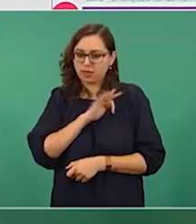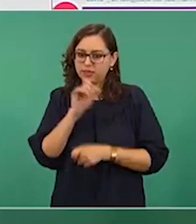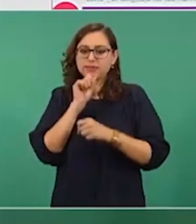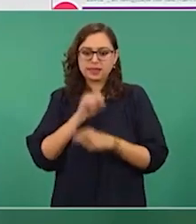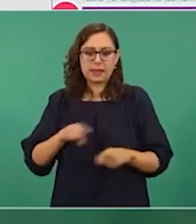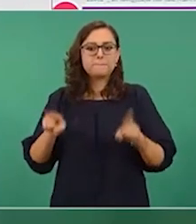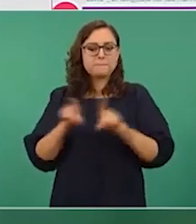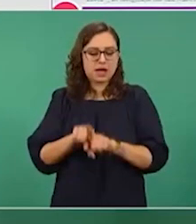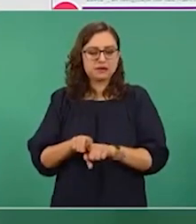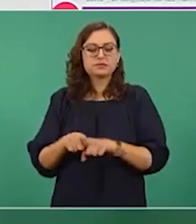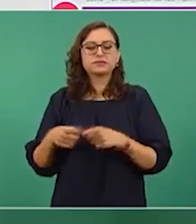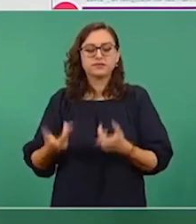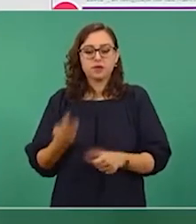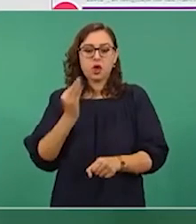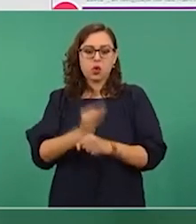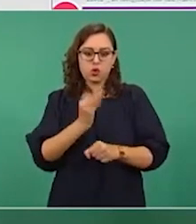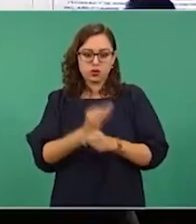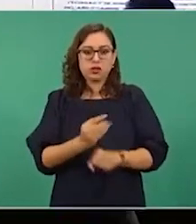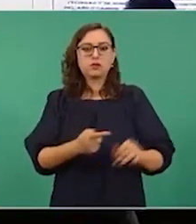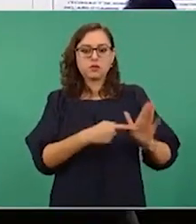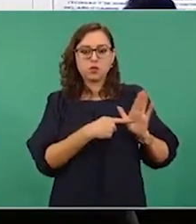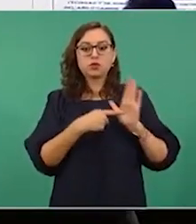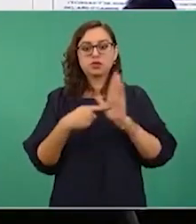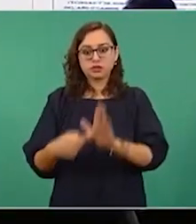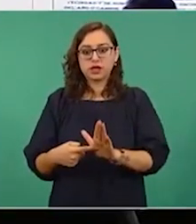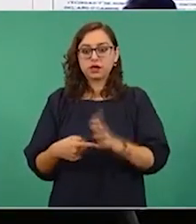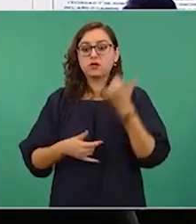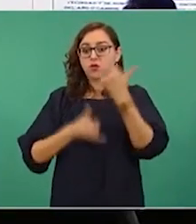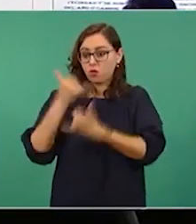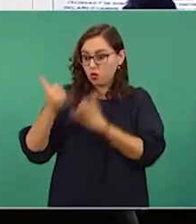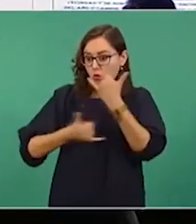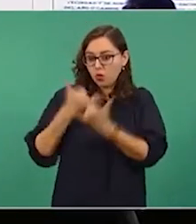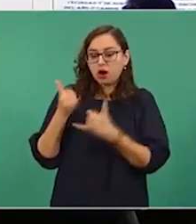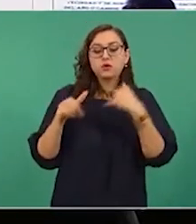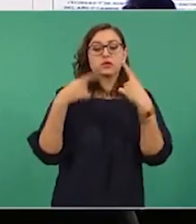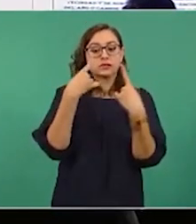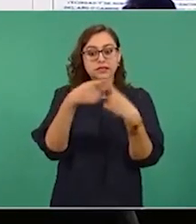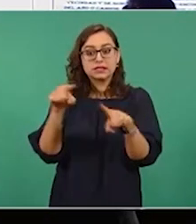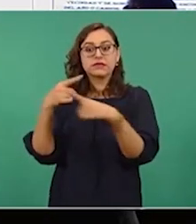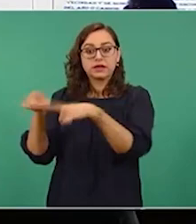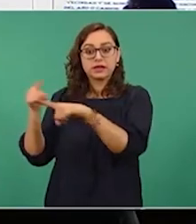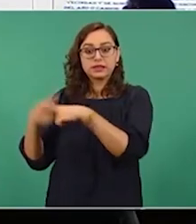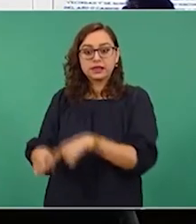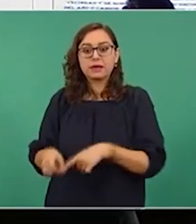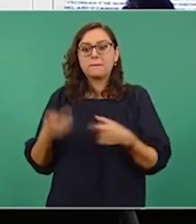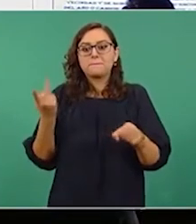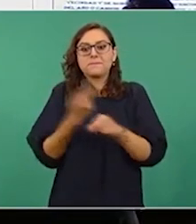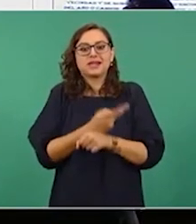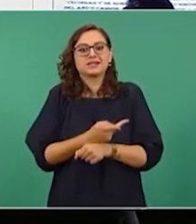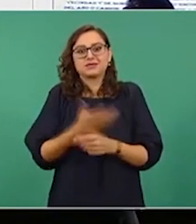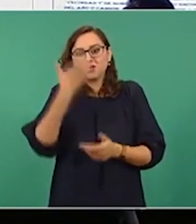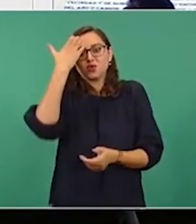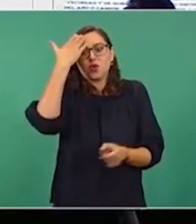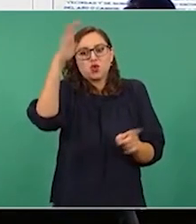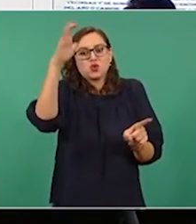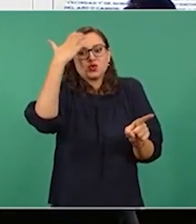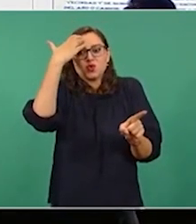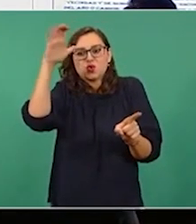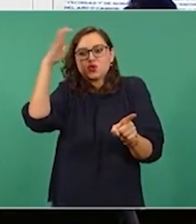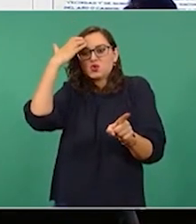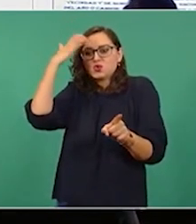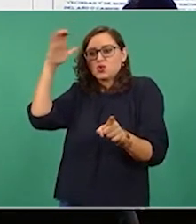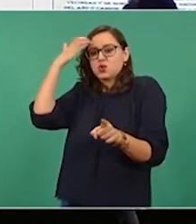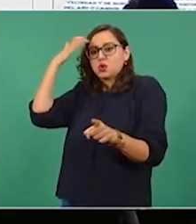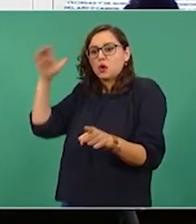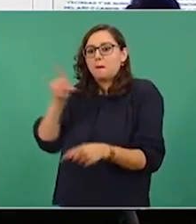Hay juegos, que ahorita vamos a platicar, donde también desde el anonimato sujetos